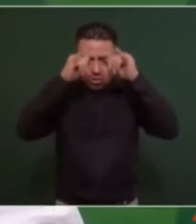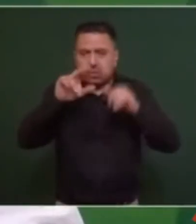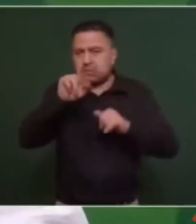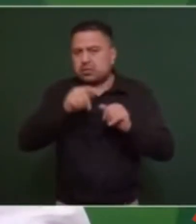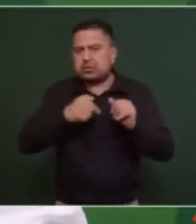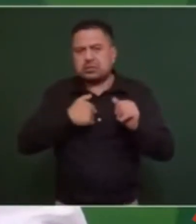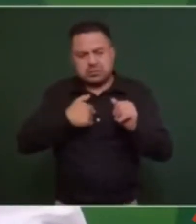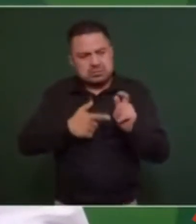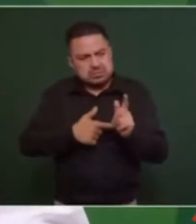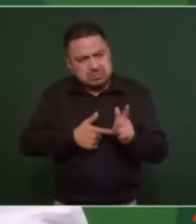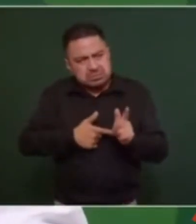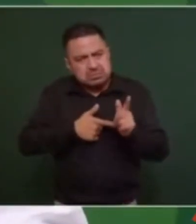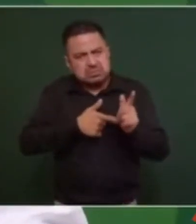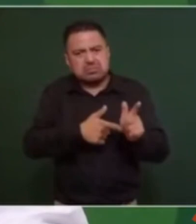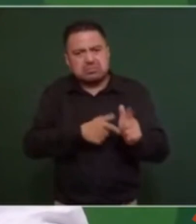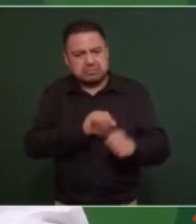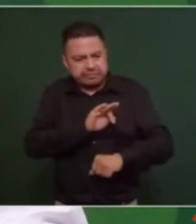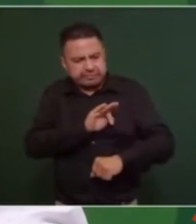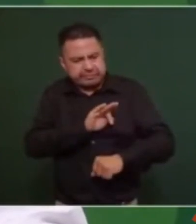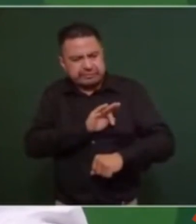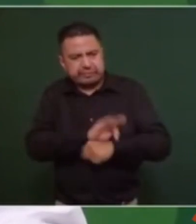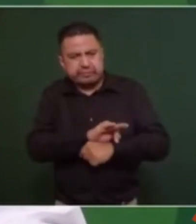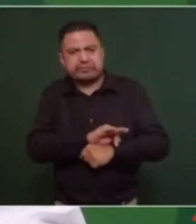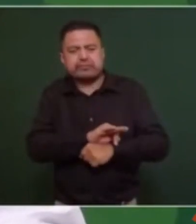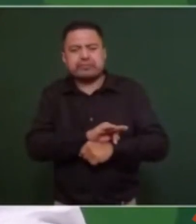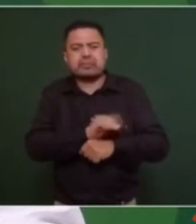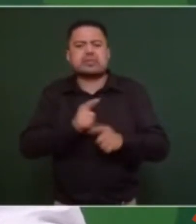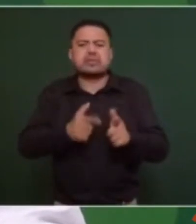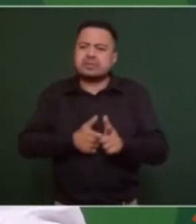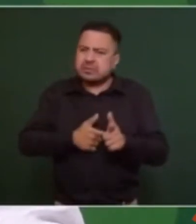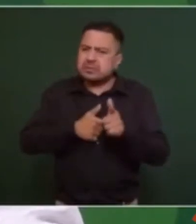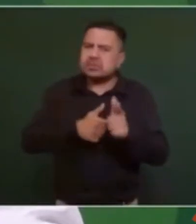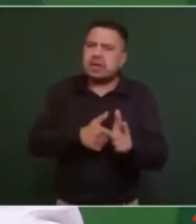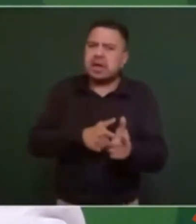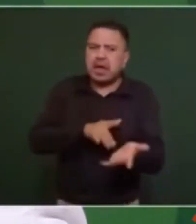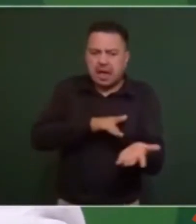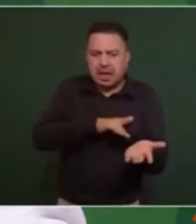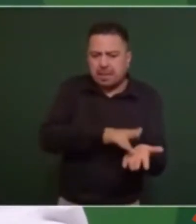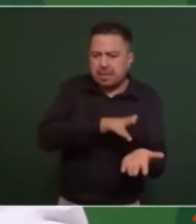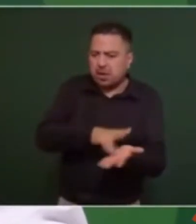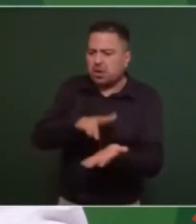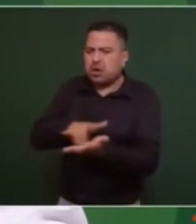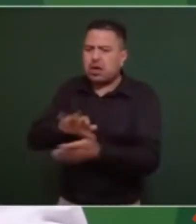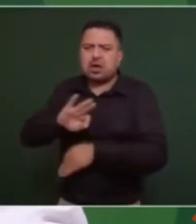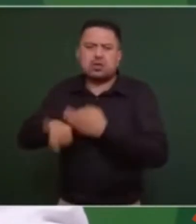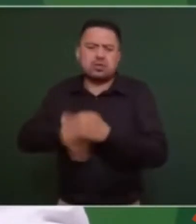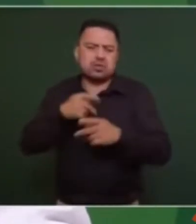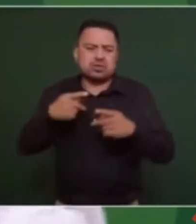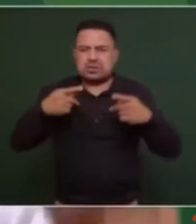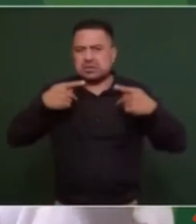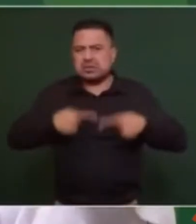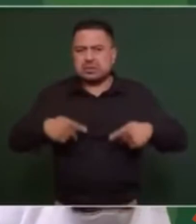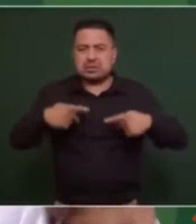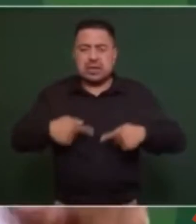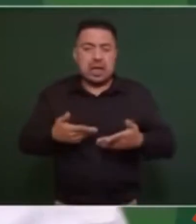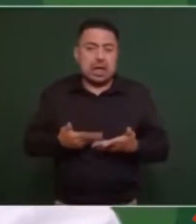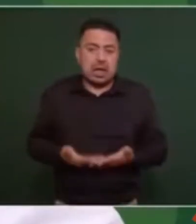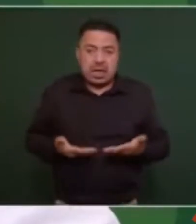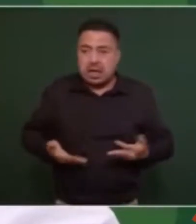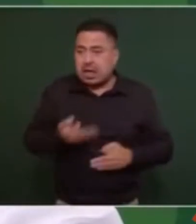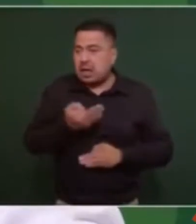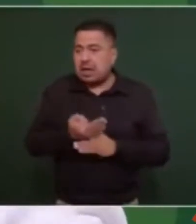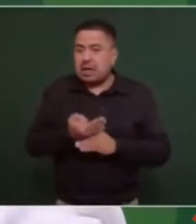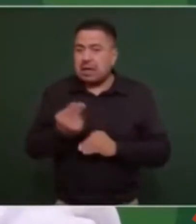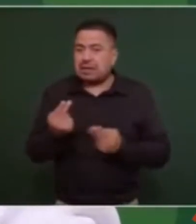a seguir respaldando vamos a seguir apoyando a los damnificados ahora que se